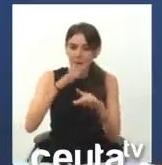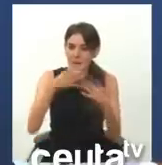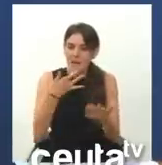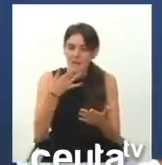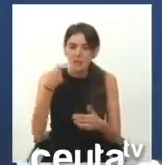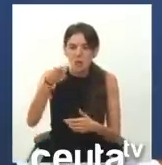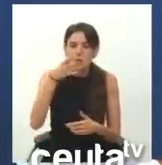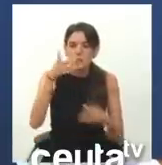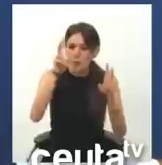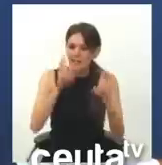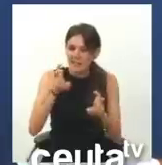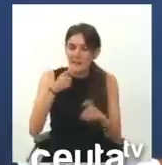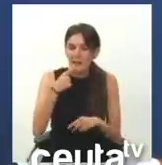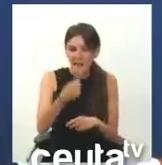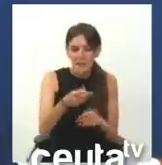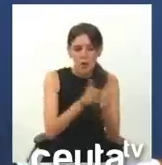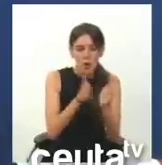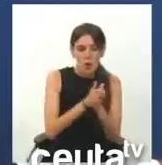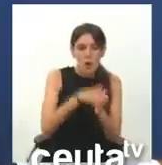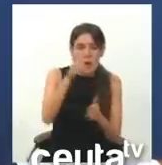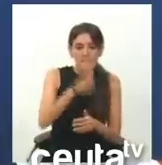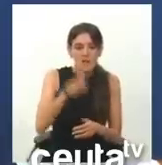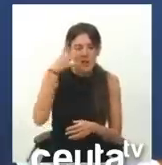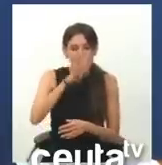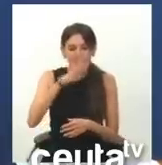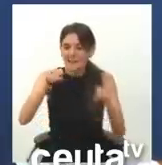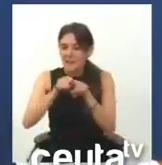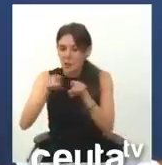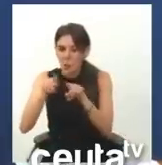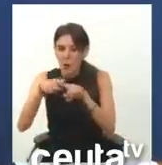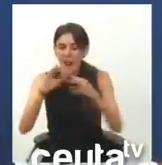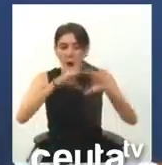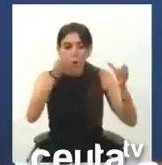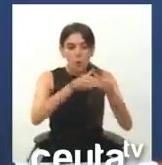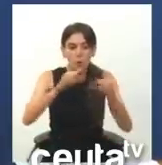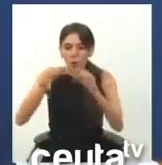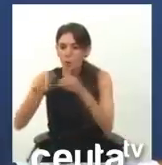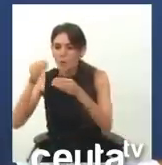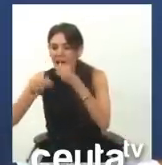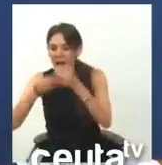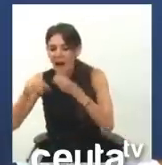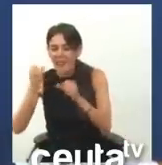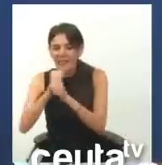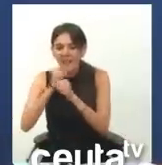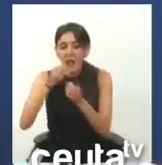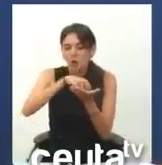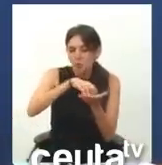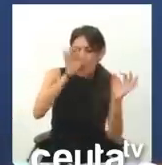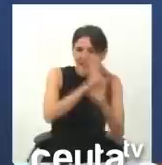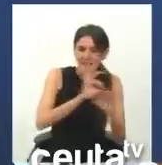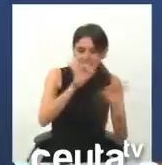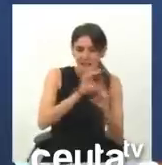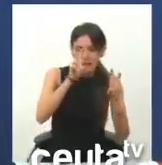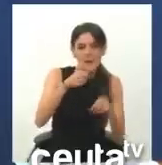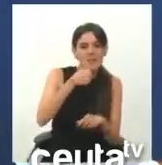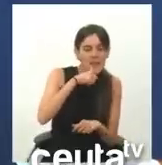comparto plenamente lo que ha dicho la señora Amez. Aquí ningún grupo se ha dedicado a traer dudas acerca de